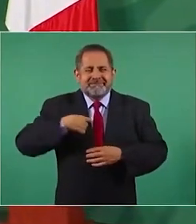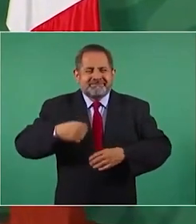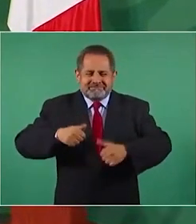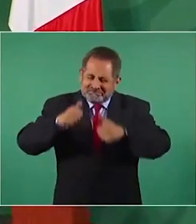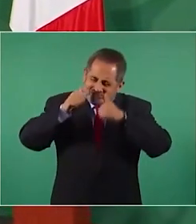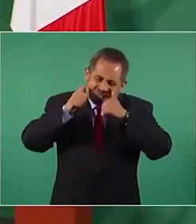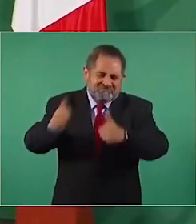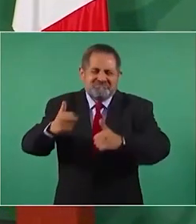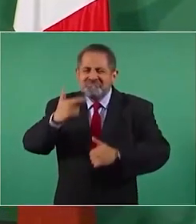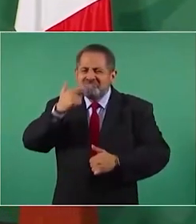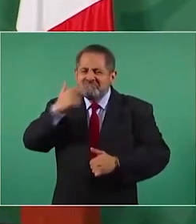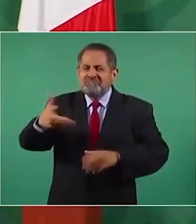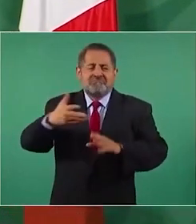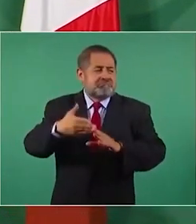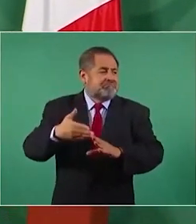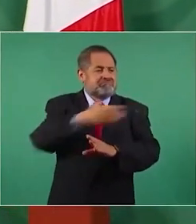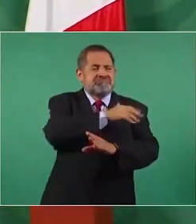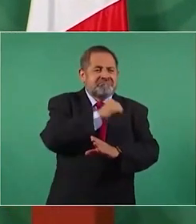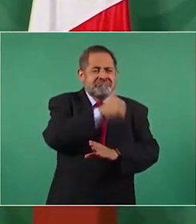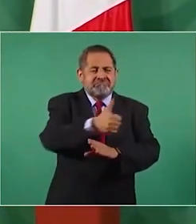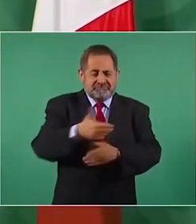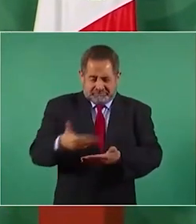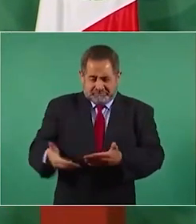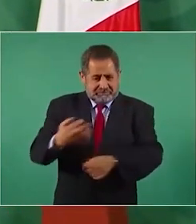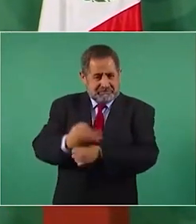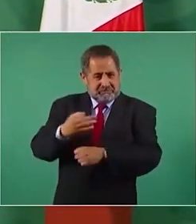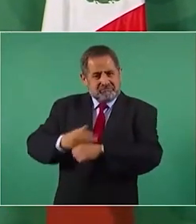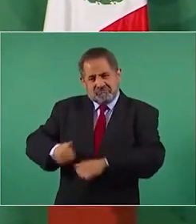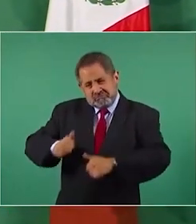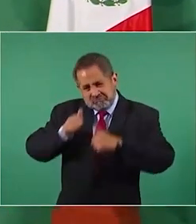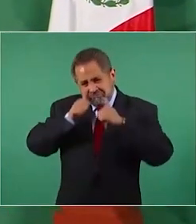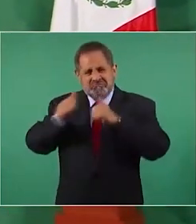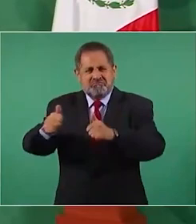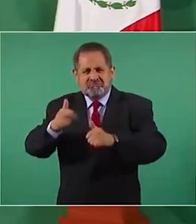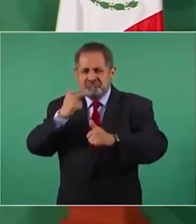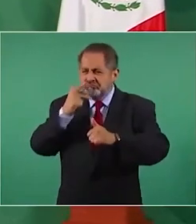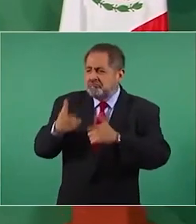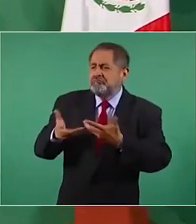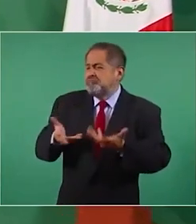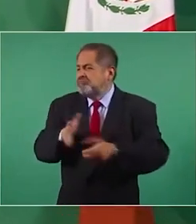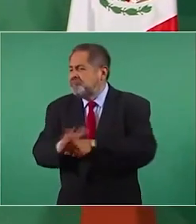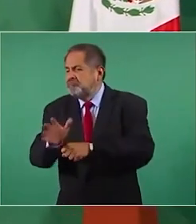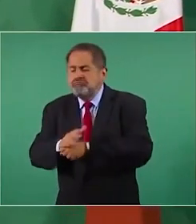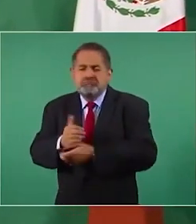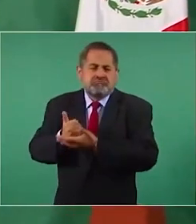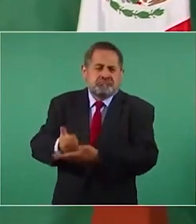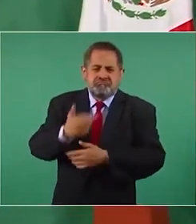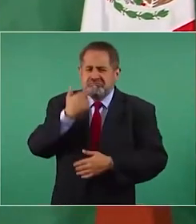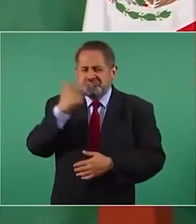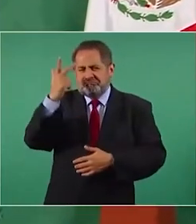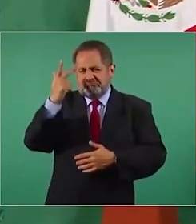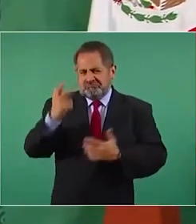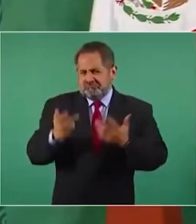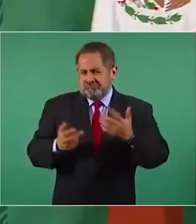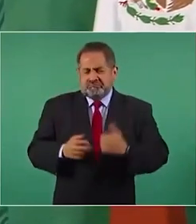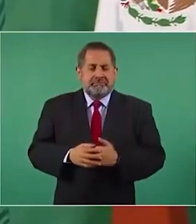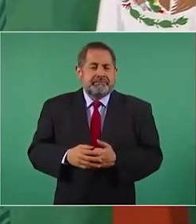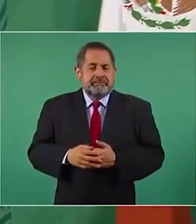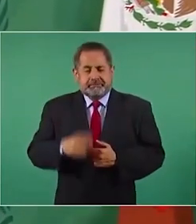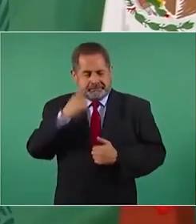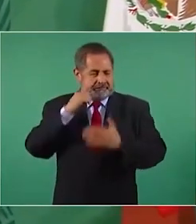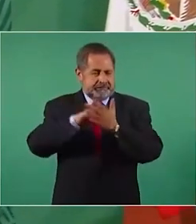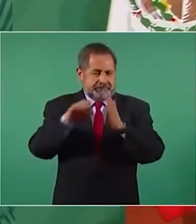que nunca a los damnificados. Les pongo ejemplo. Desde